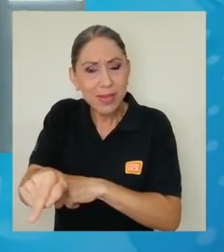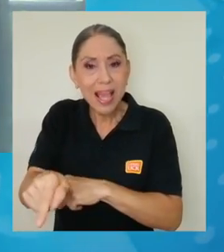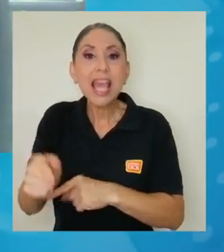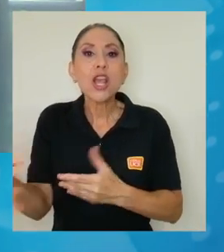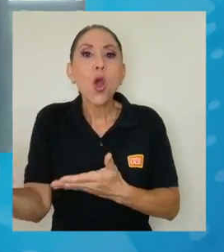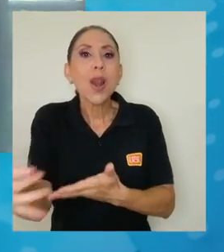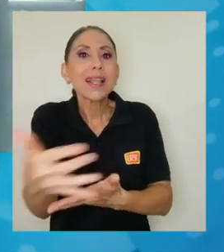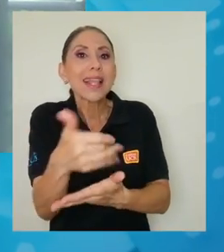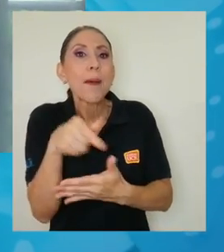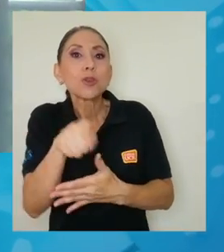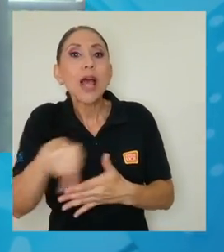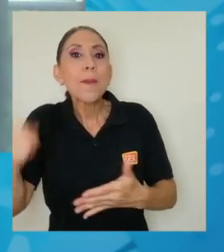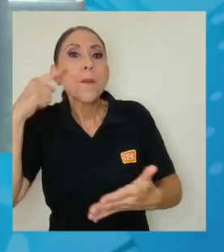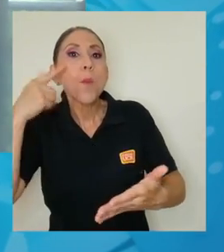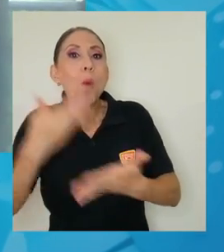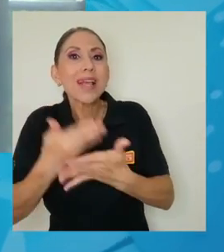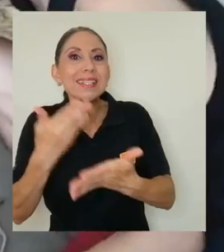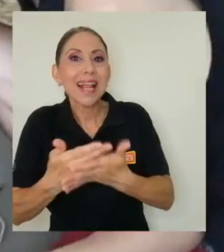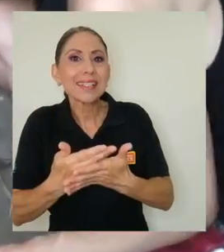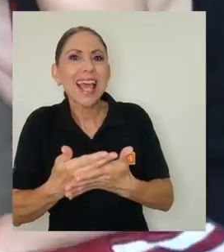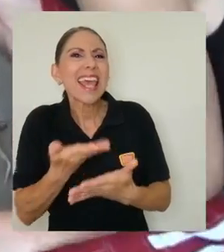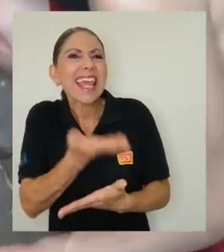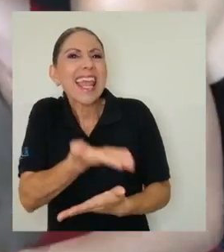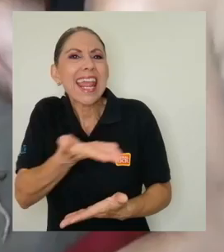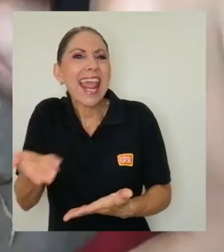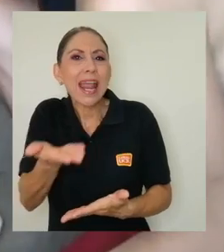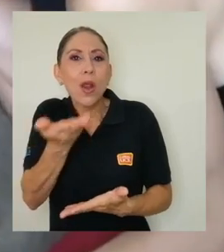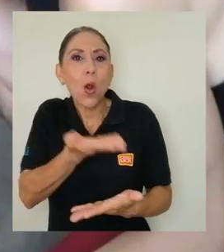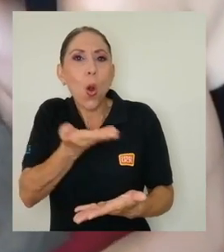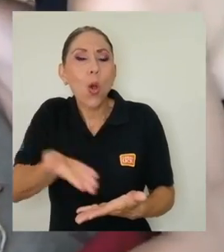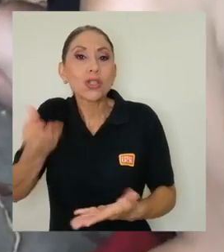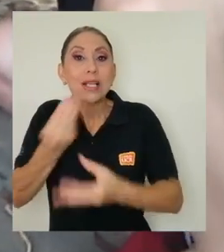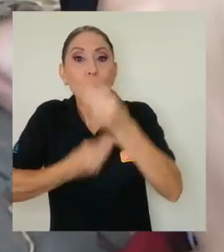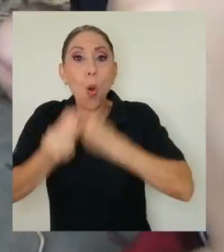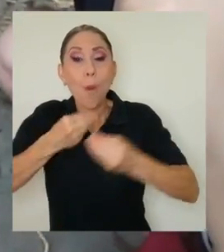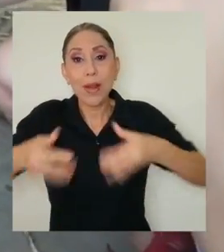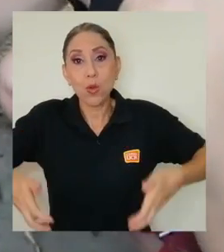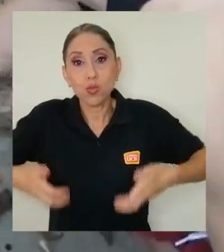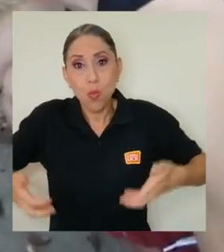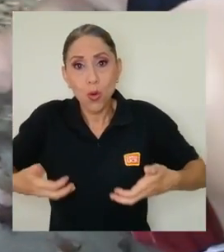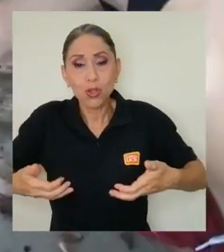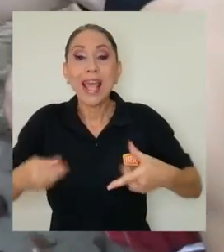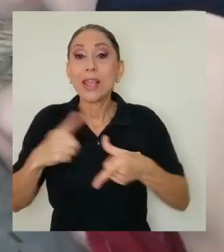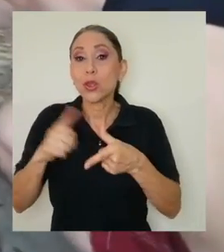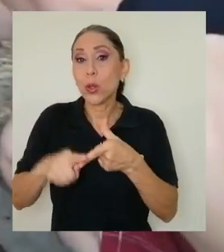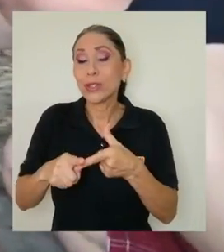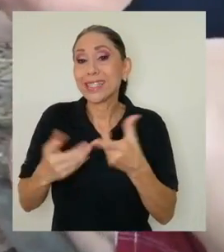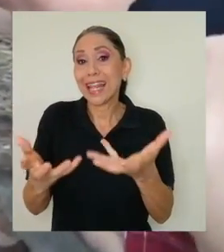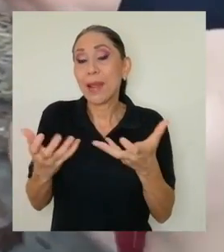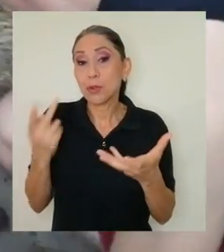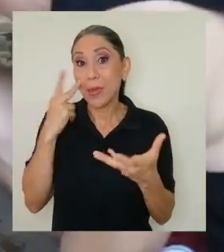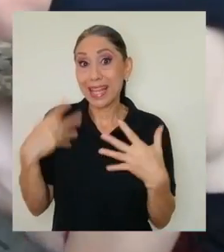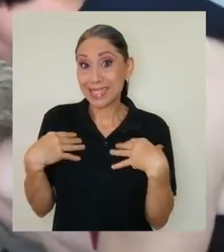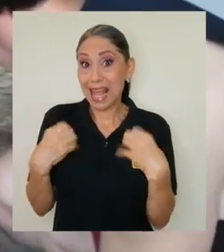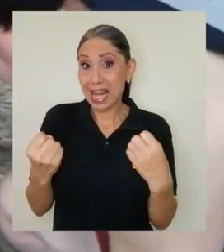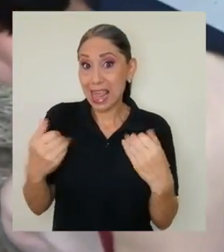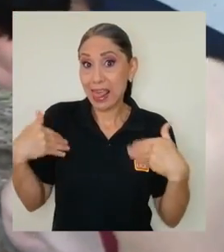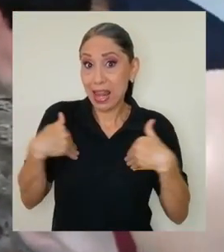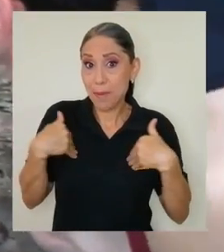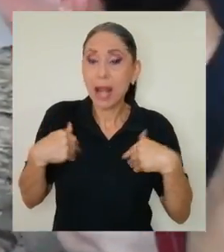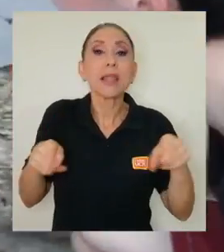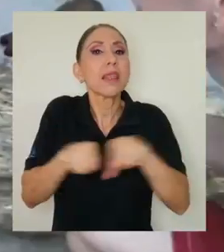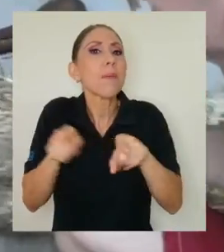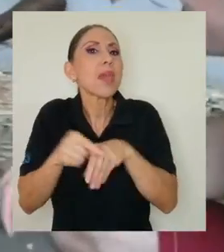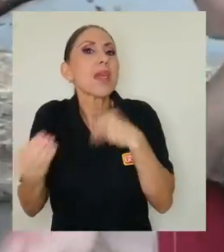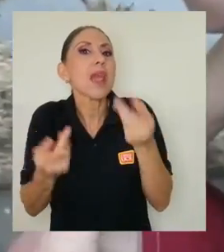también de los alimentos que ellos consumen. Entonces, aquí tratamos de ver no solamente la parte de sanidad animal, precisamente, sino también la interfase